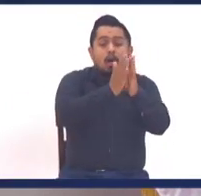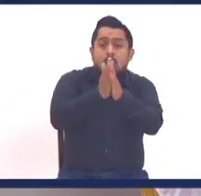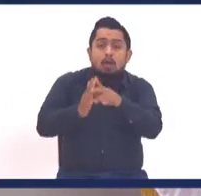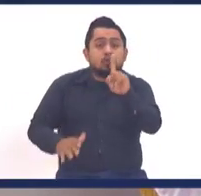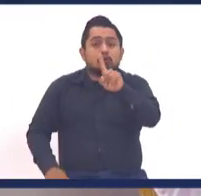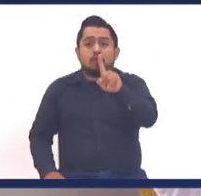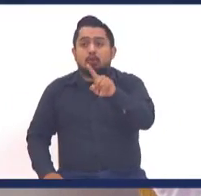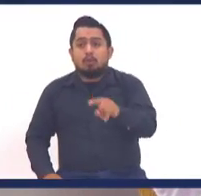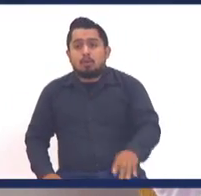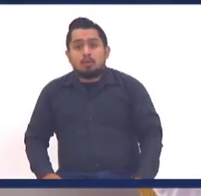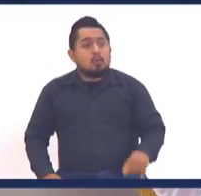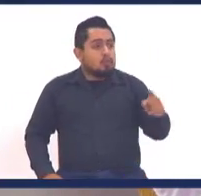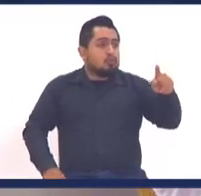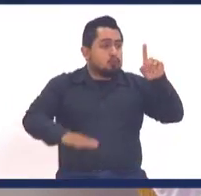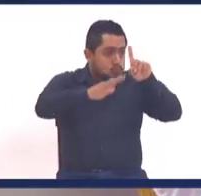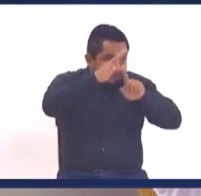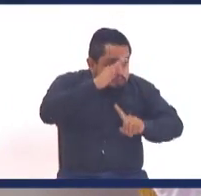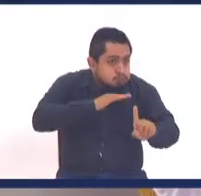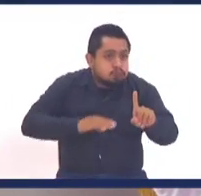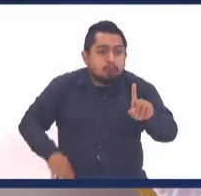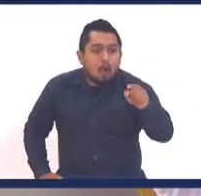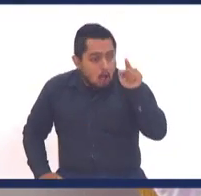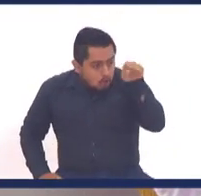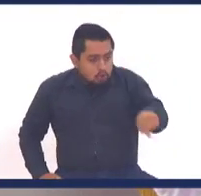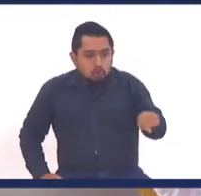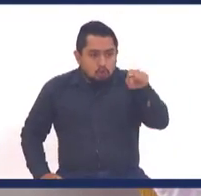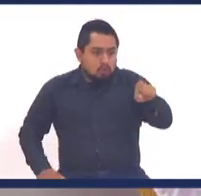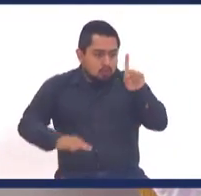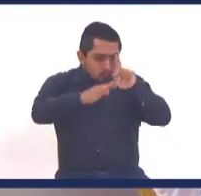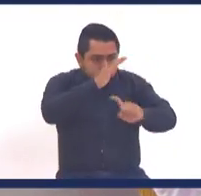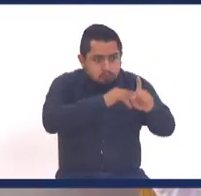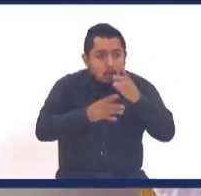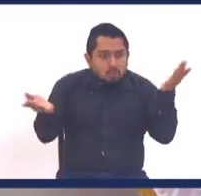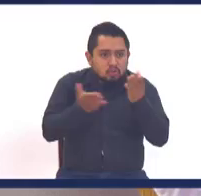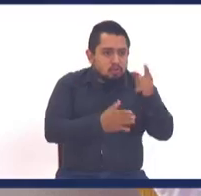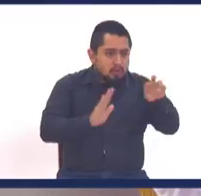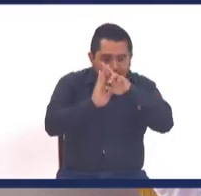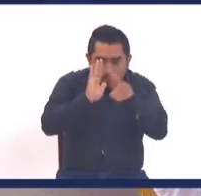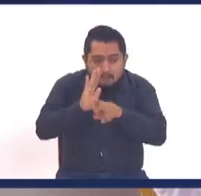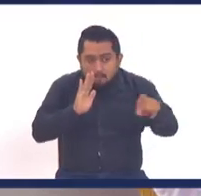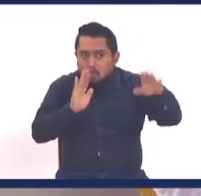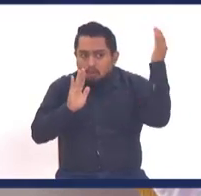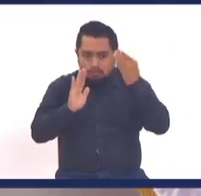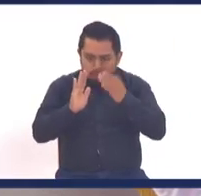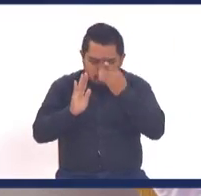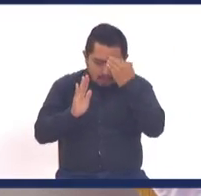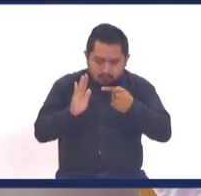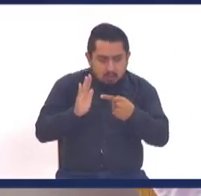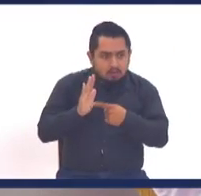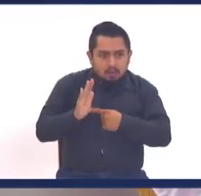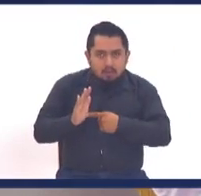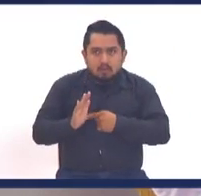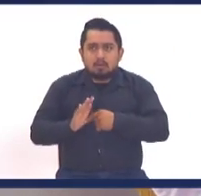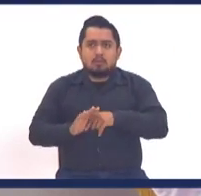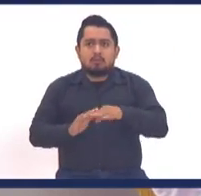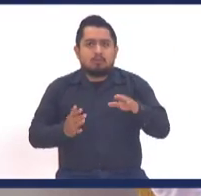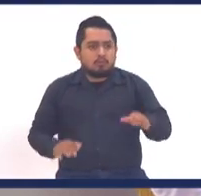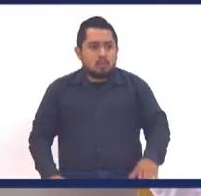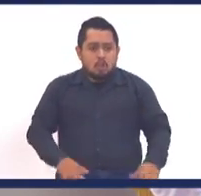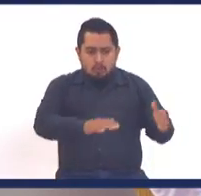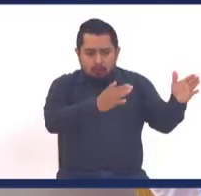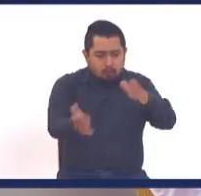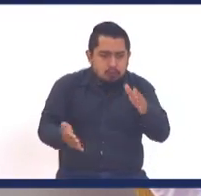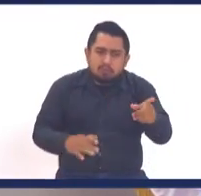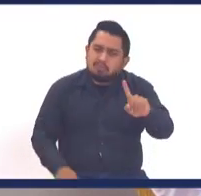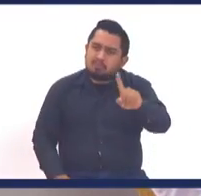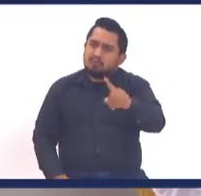La religión te dice, tenés que entrar por esta puerta, tenés que entrar por esta puerta, tenés que hacer estas acciones, tenés que cumplir estos requisitos, tenés que pasar por las aguas bautismales.